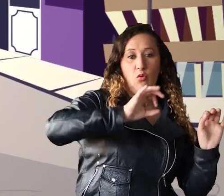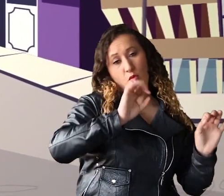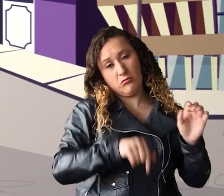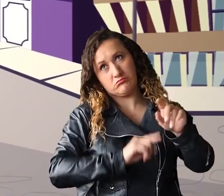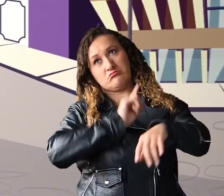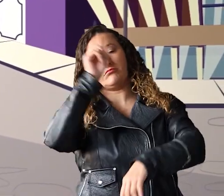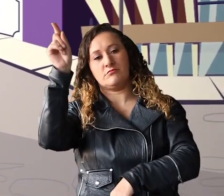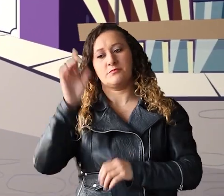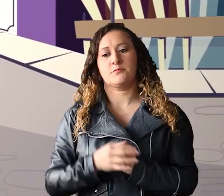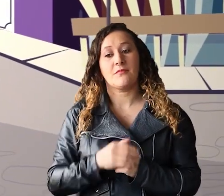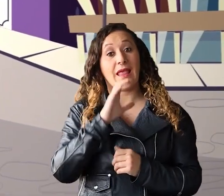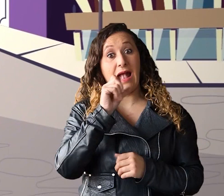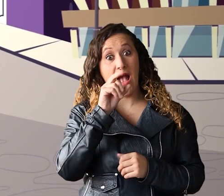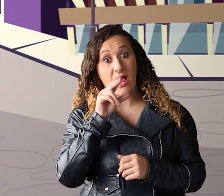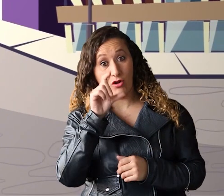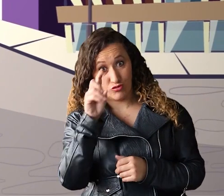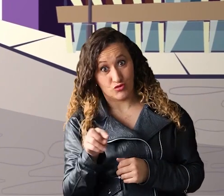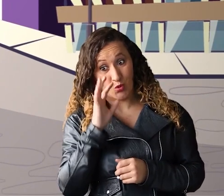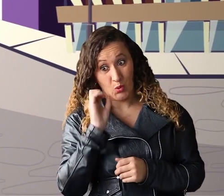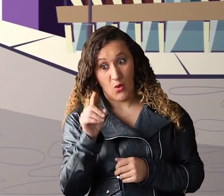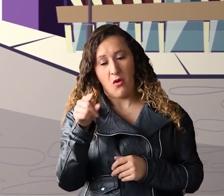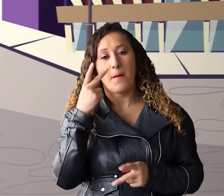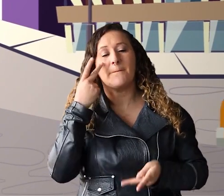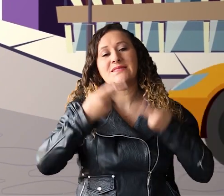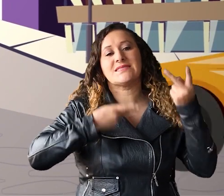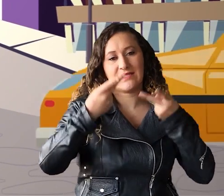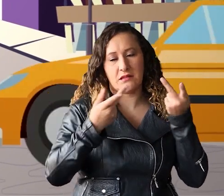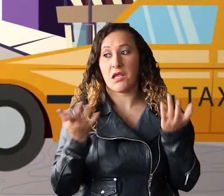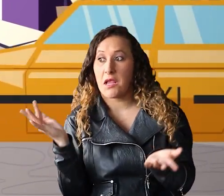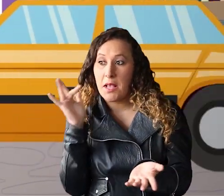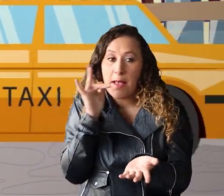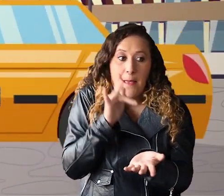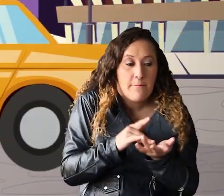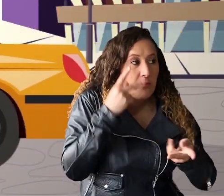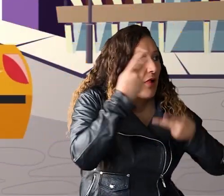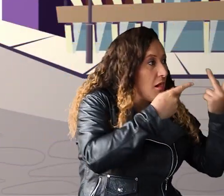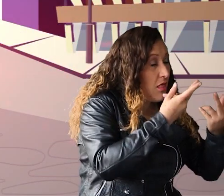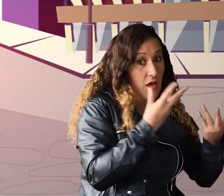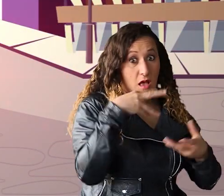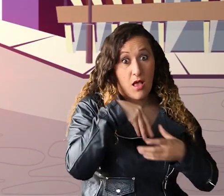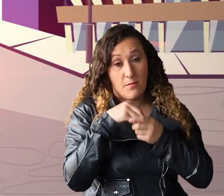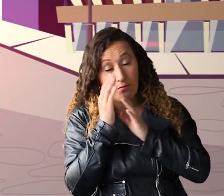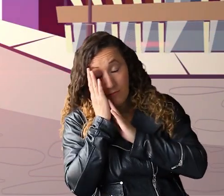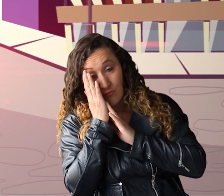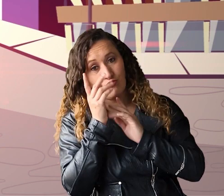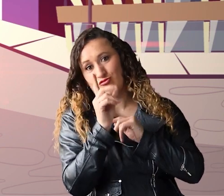visitante porque disfruta de los servicios y atractivos que le ofrece un destino turístico, aunque no se queda a dormir en él.